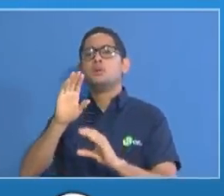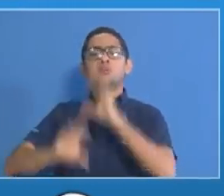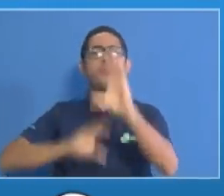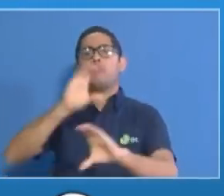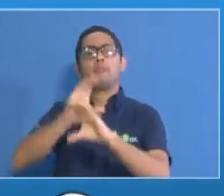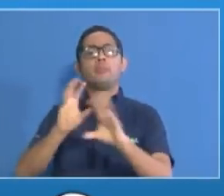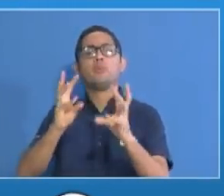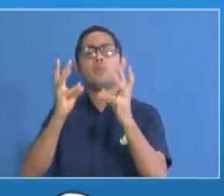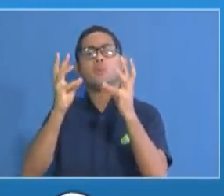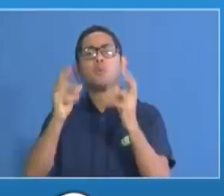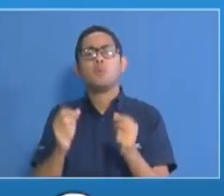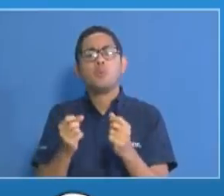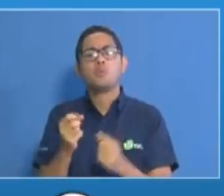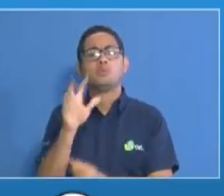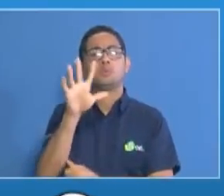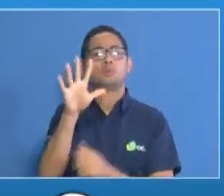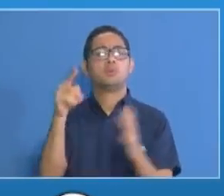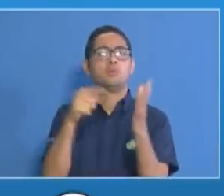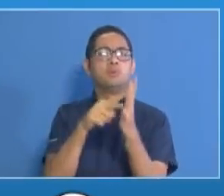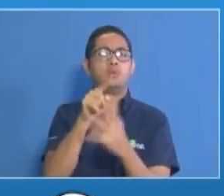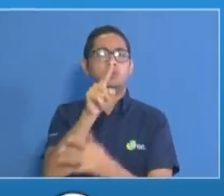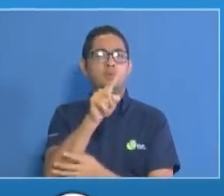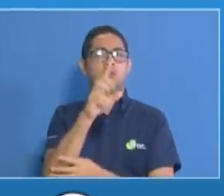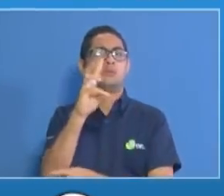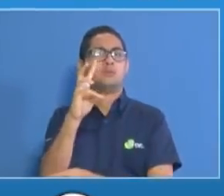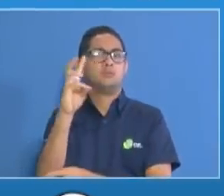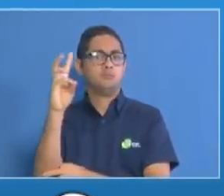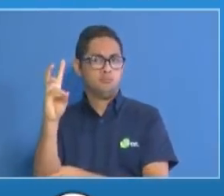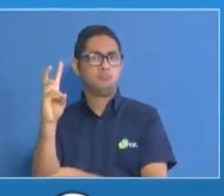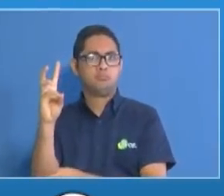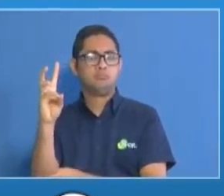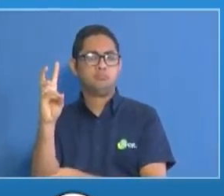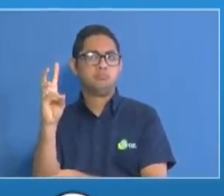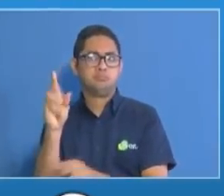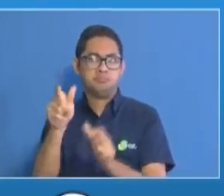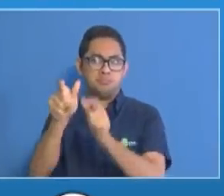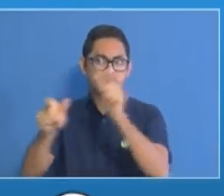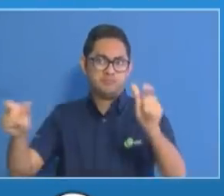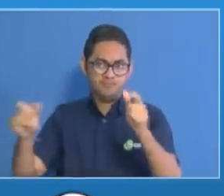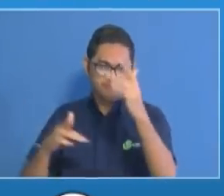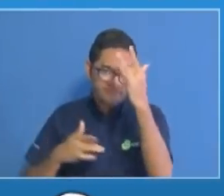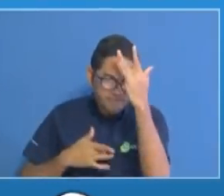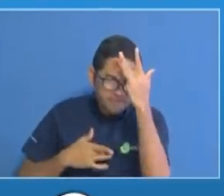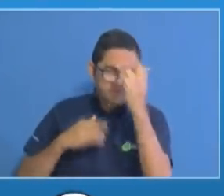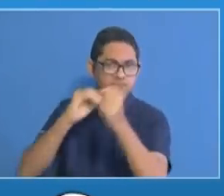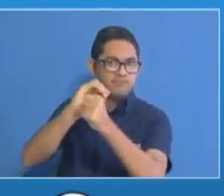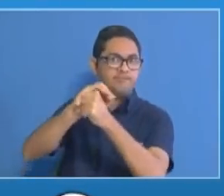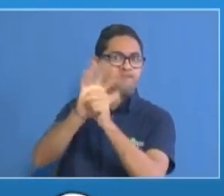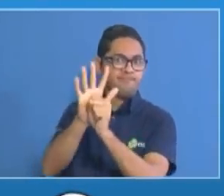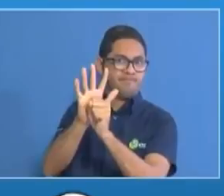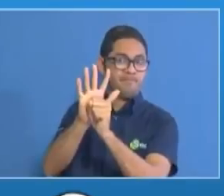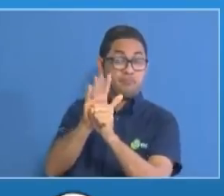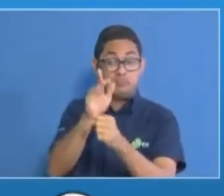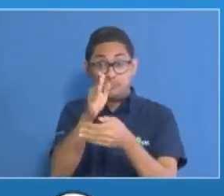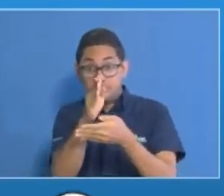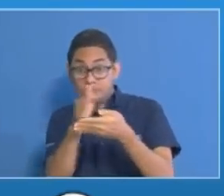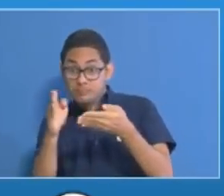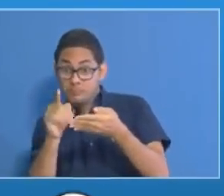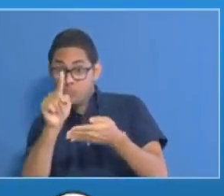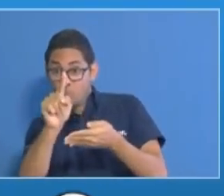de 5.166 casos acumulados, de los cuales